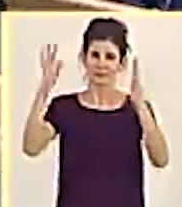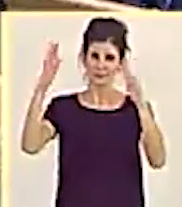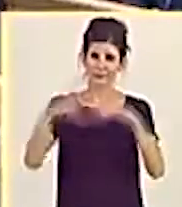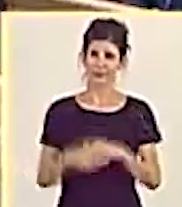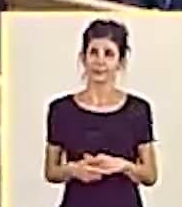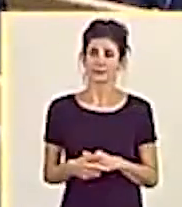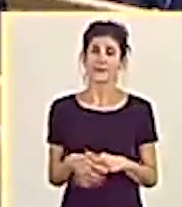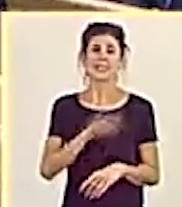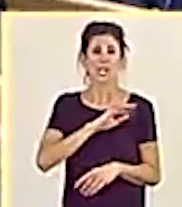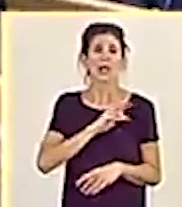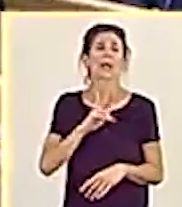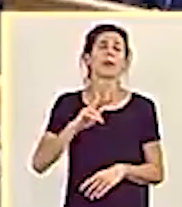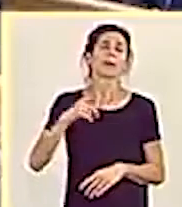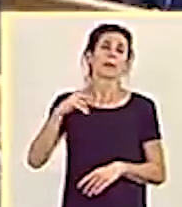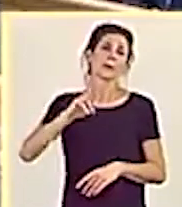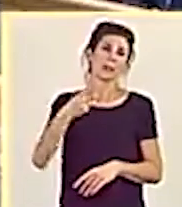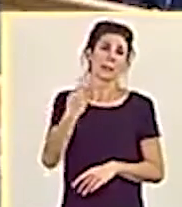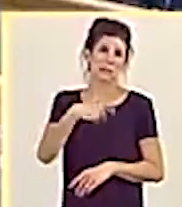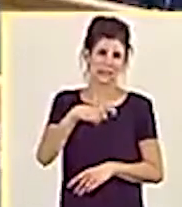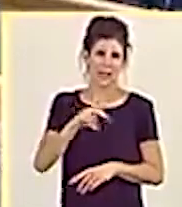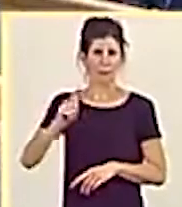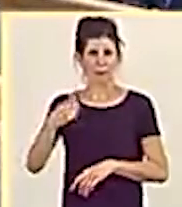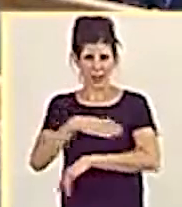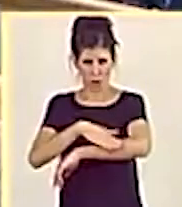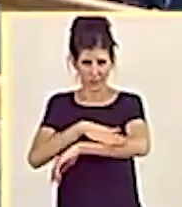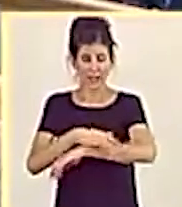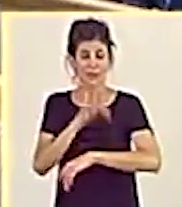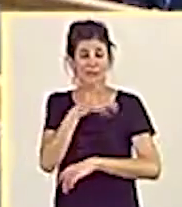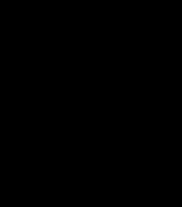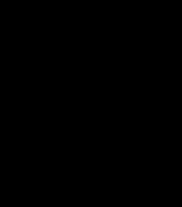señora vicepresidenta. Primera de Gobierno. señora vicepresidenta.